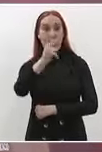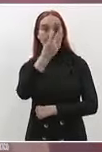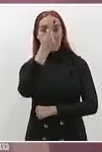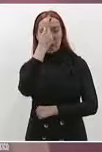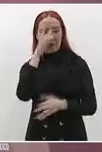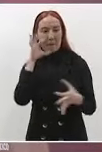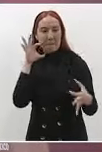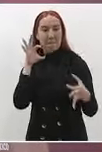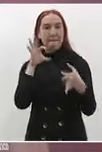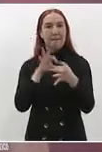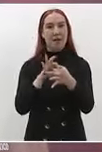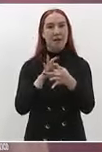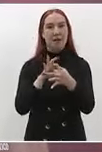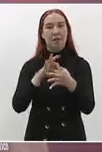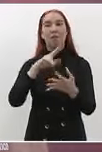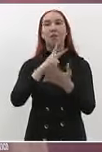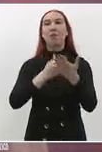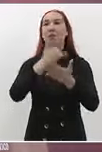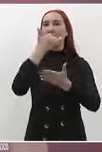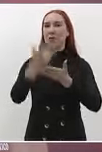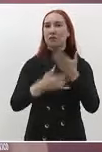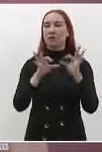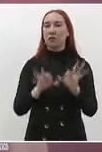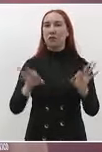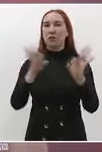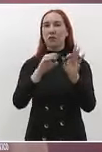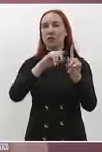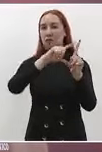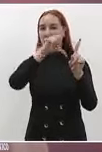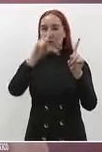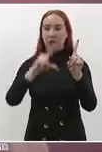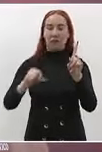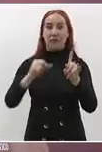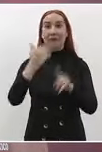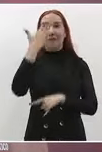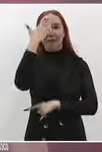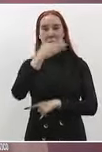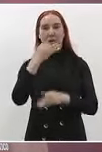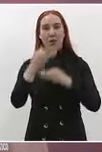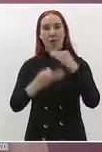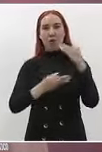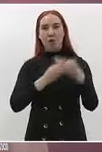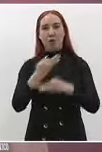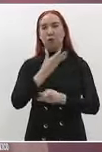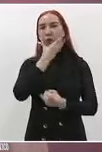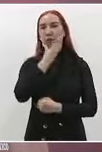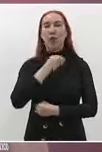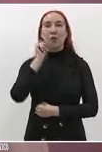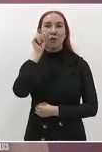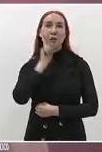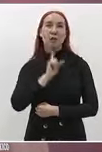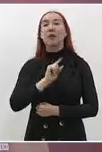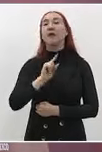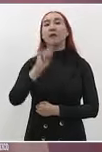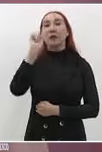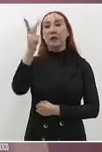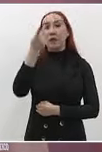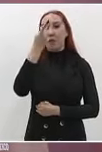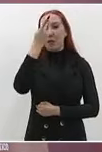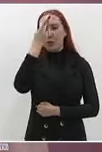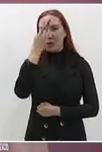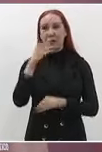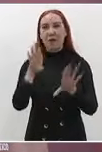proyecto de nación. Con la fuerza del pueblo potosino, desplazamos al infame grupo